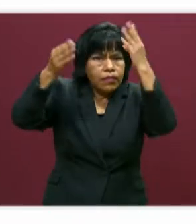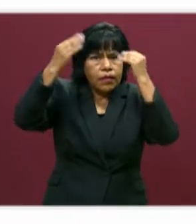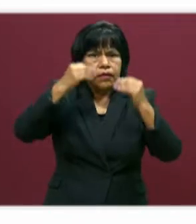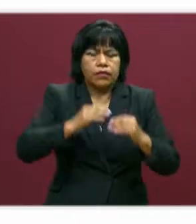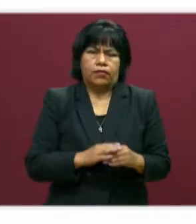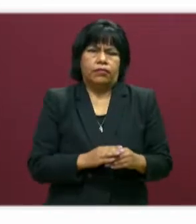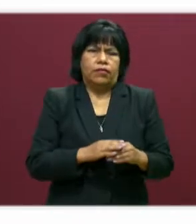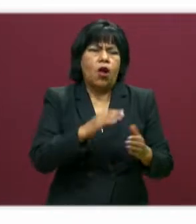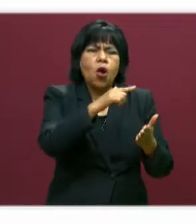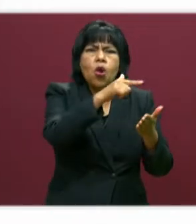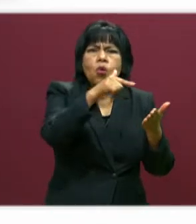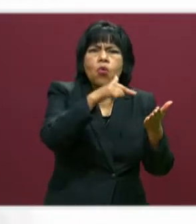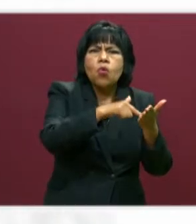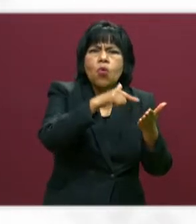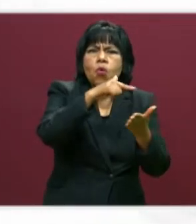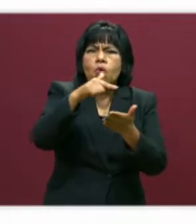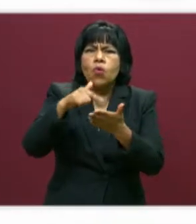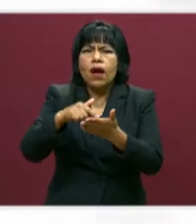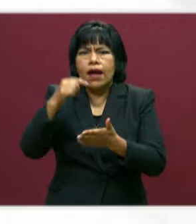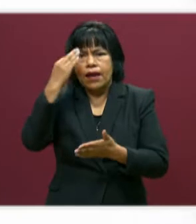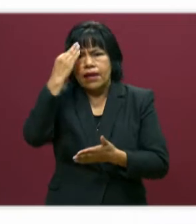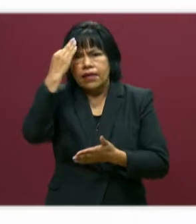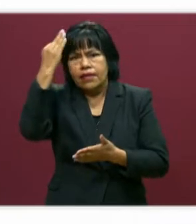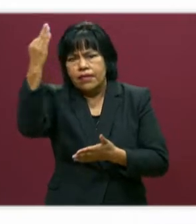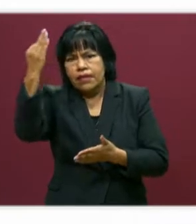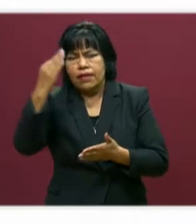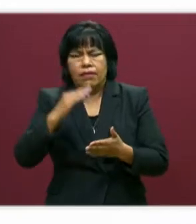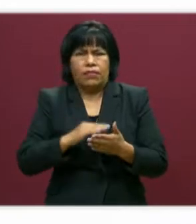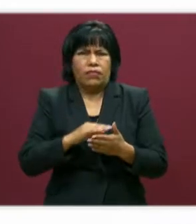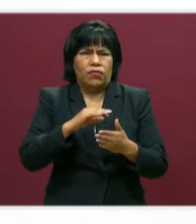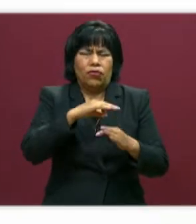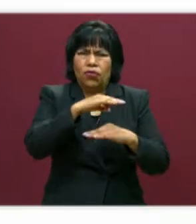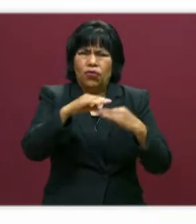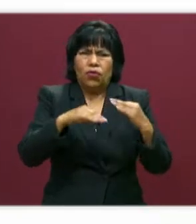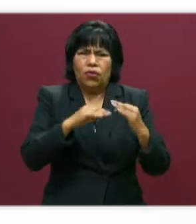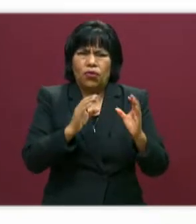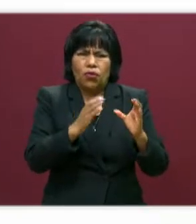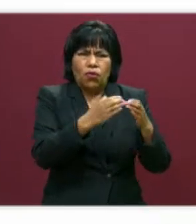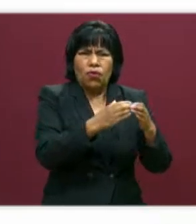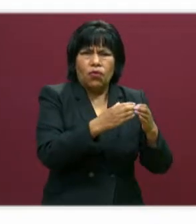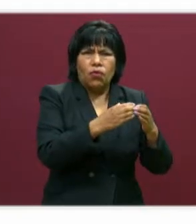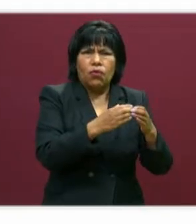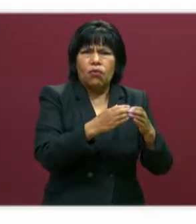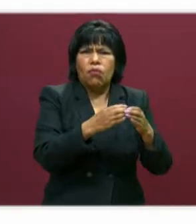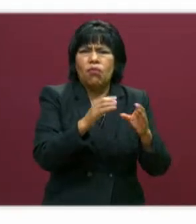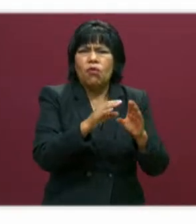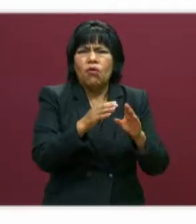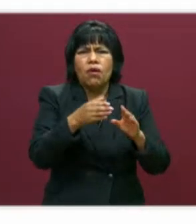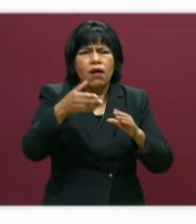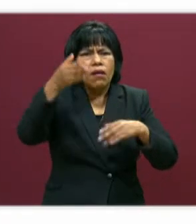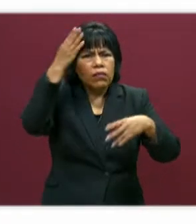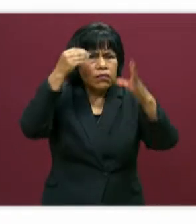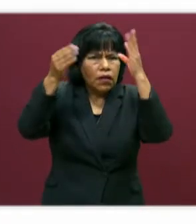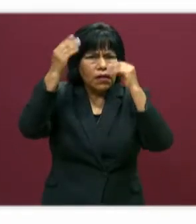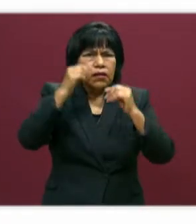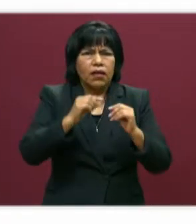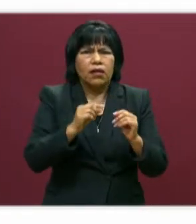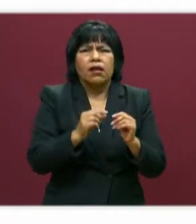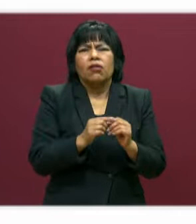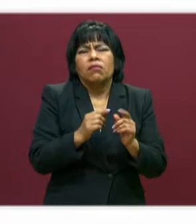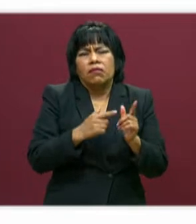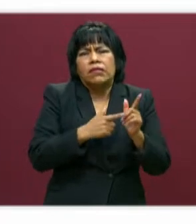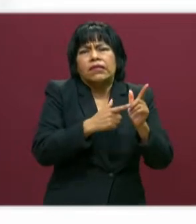espacios, tiempos, contextos, metodologías. Este modelo promueve la construcción del aprendizaje como un proceso